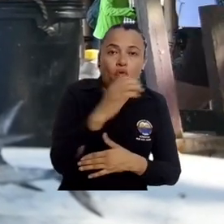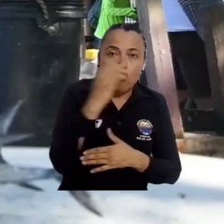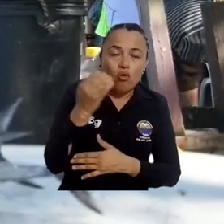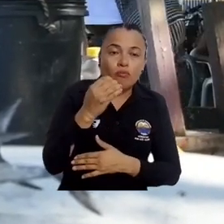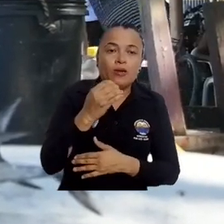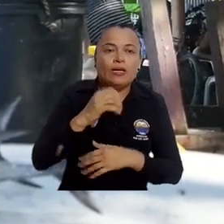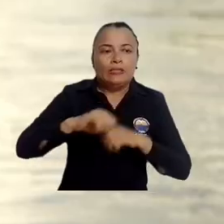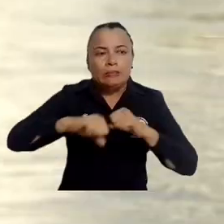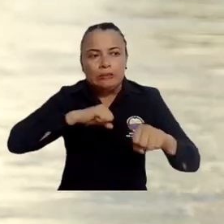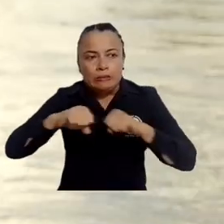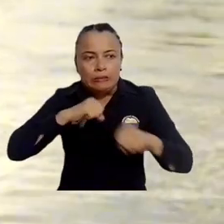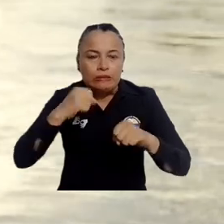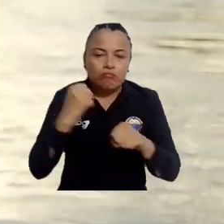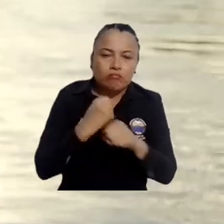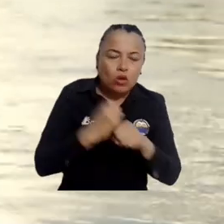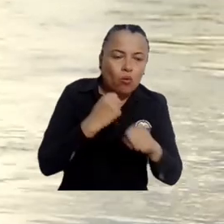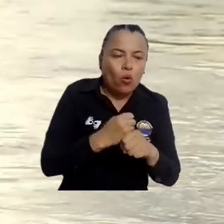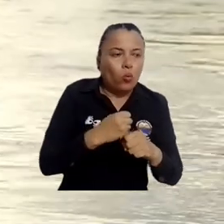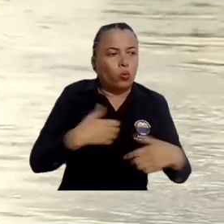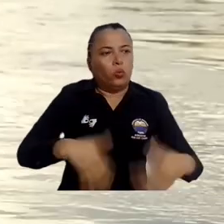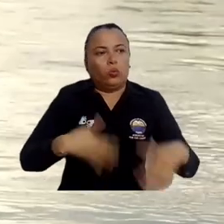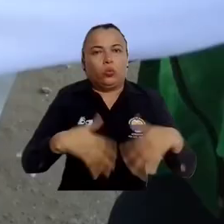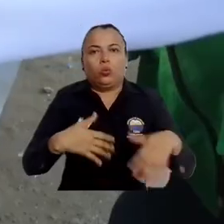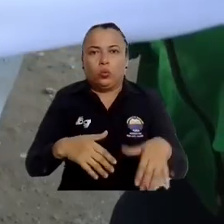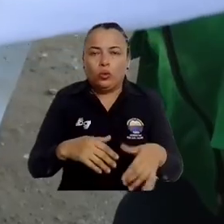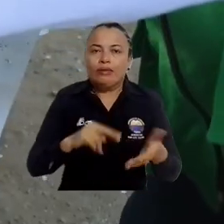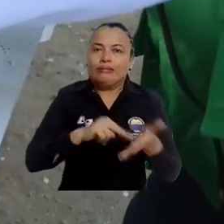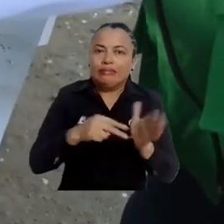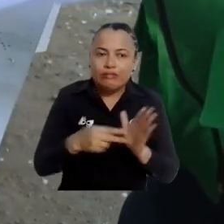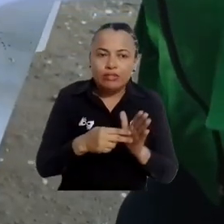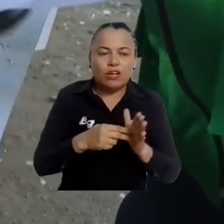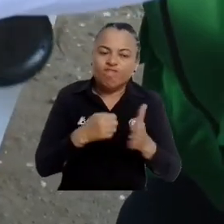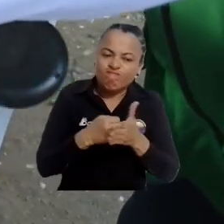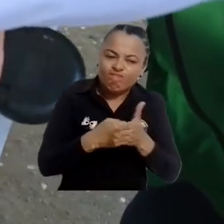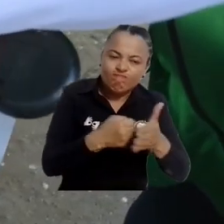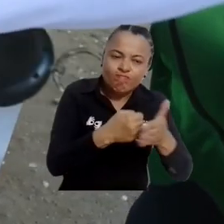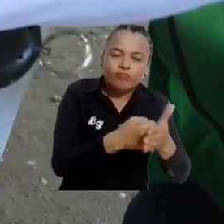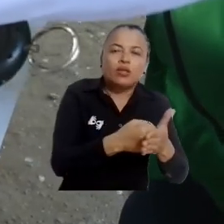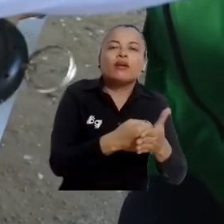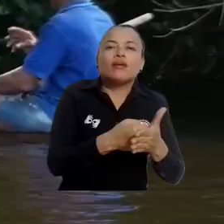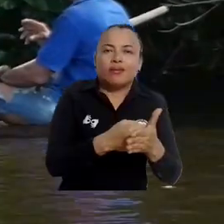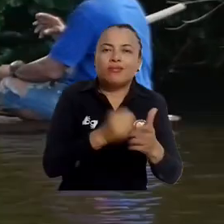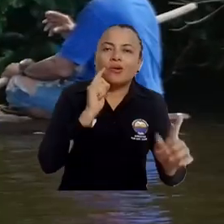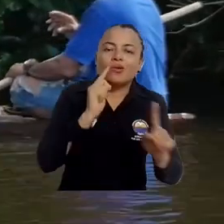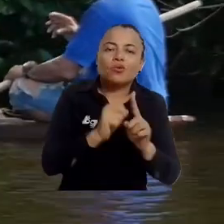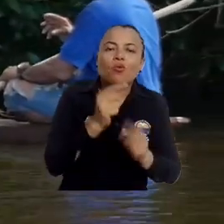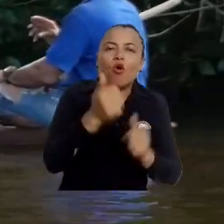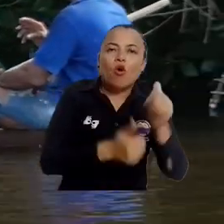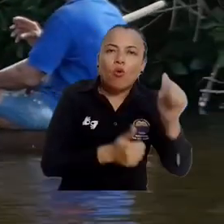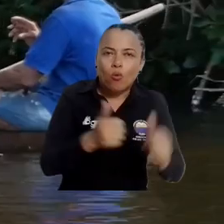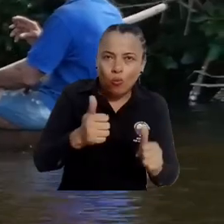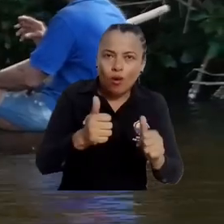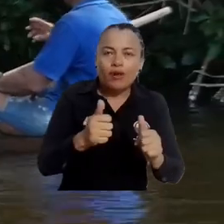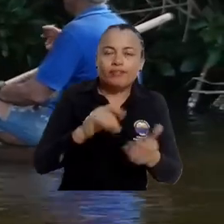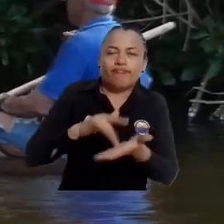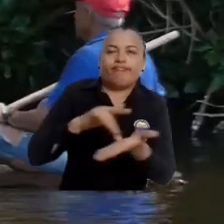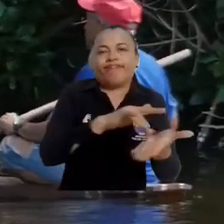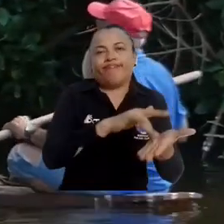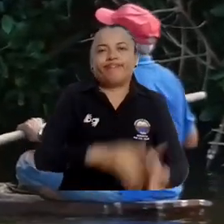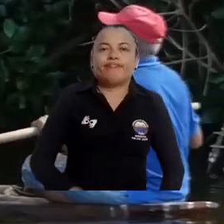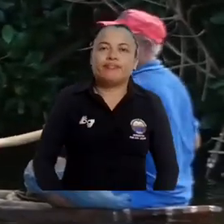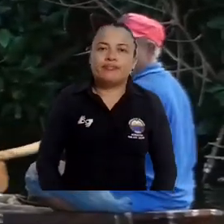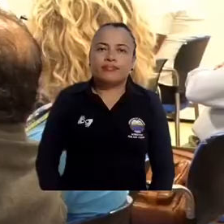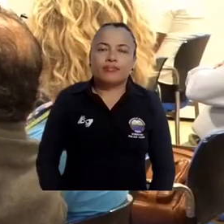realmente un dinamismo considerable, algo pujante hacia esta